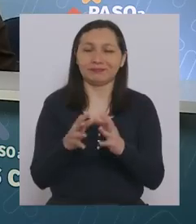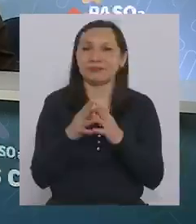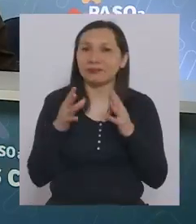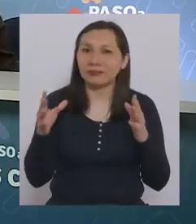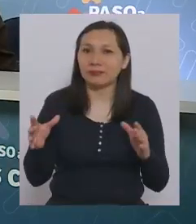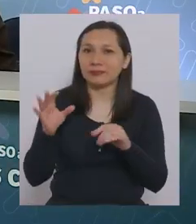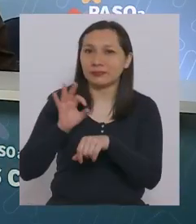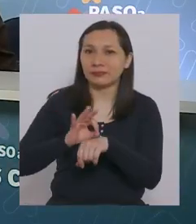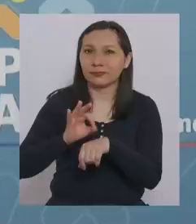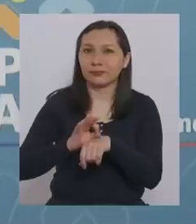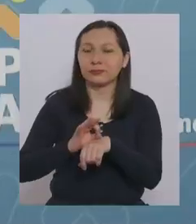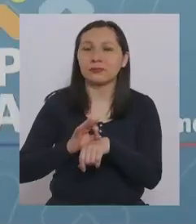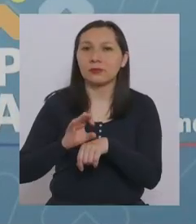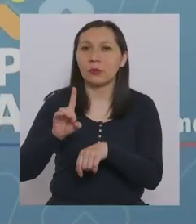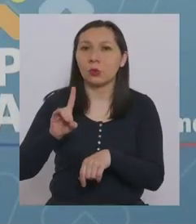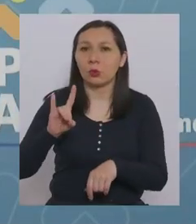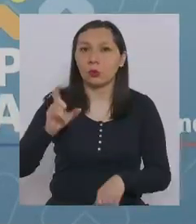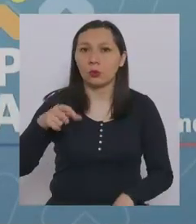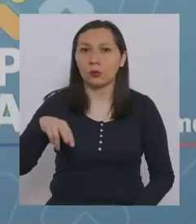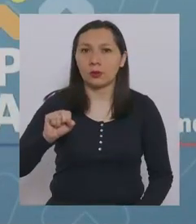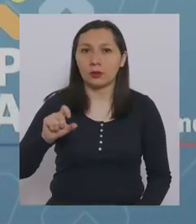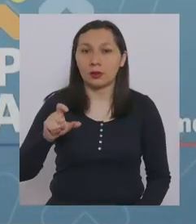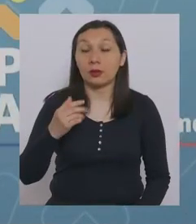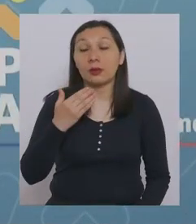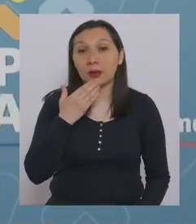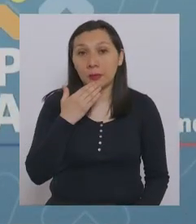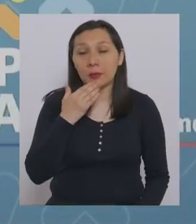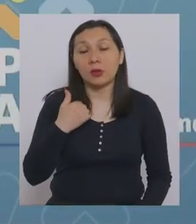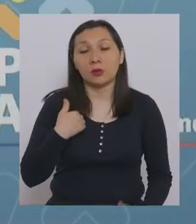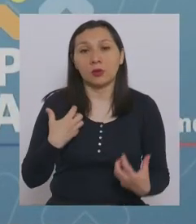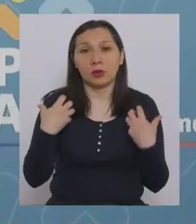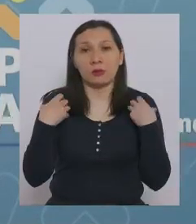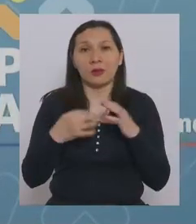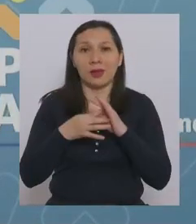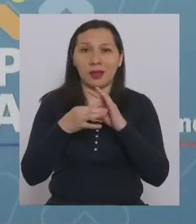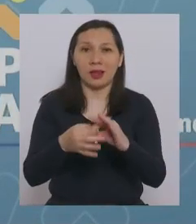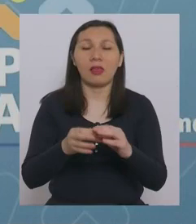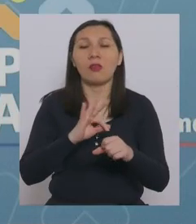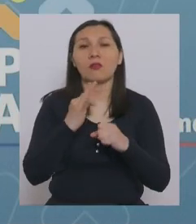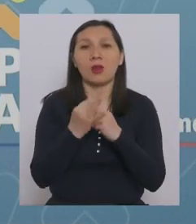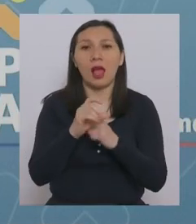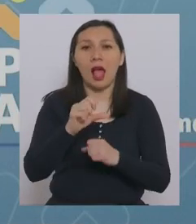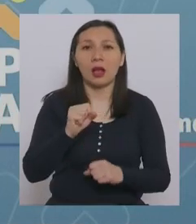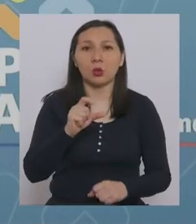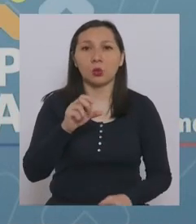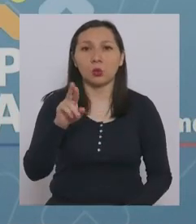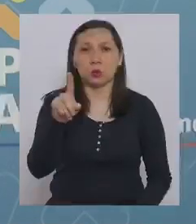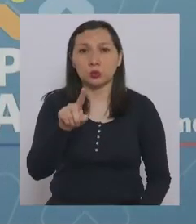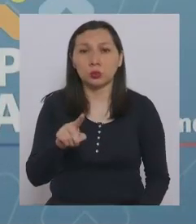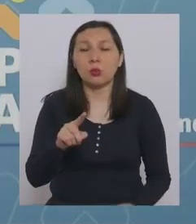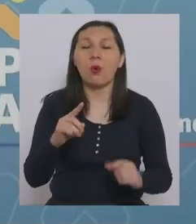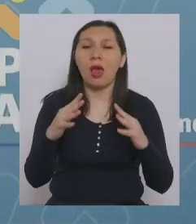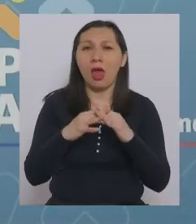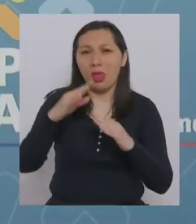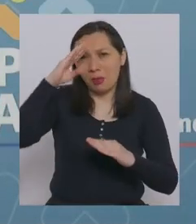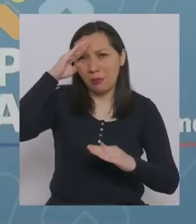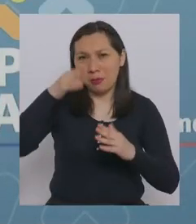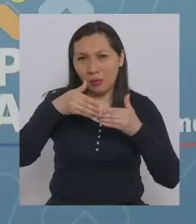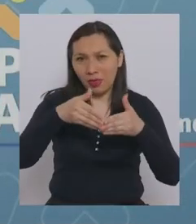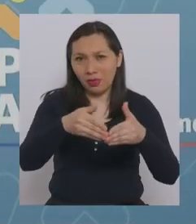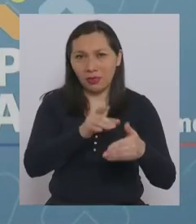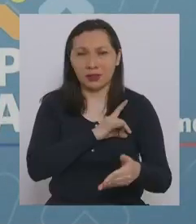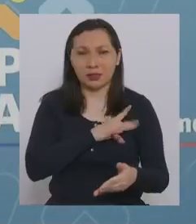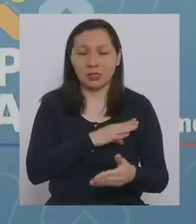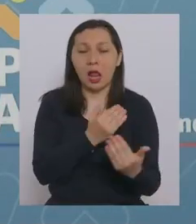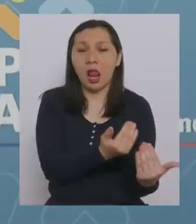Doctor Duñac, y también me corresponde agradecer a la Fundación Acrux y a la Armada de Chile por estos apoyos que